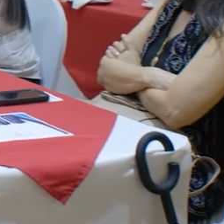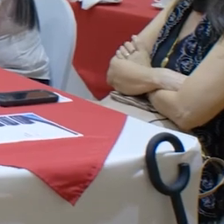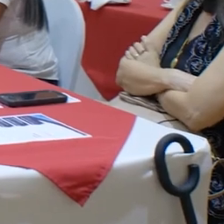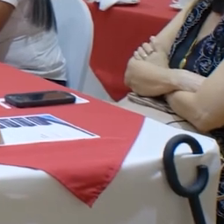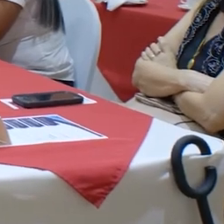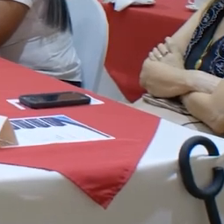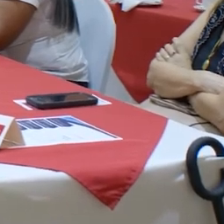Gracias. Gracias. Gracias. Gracias. Gracias. Gracias.